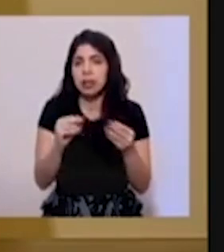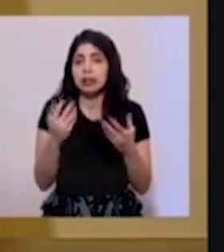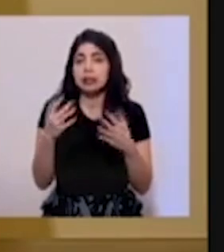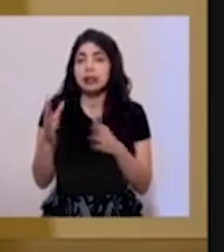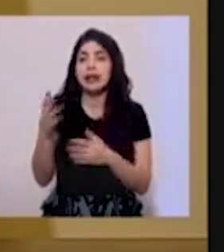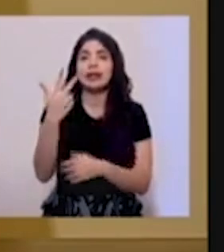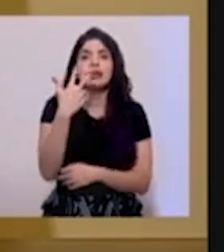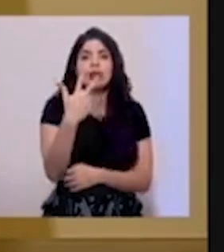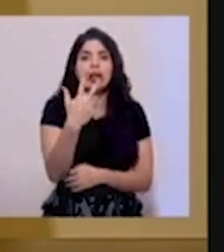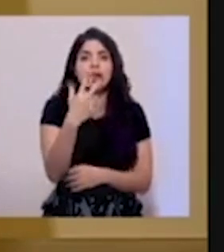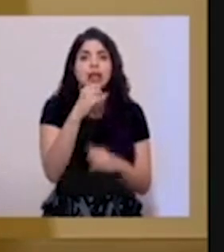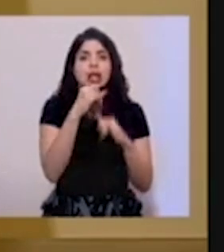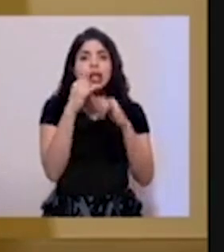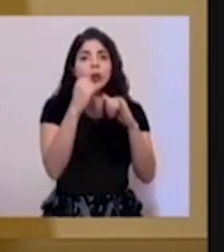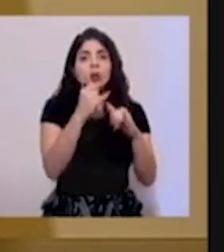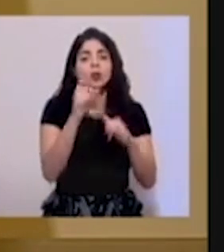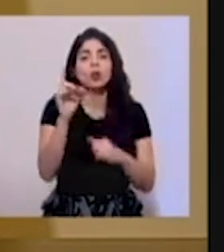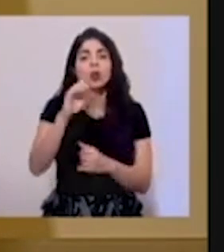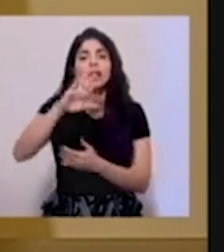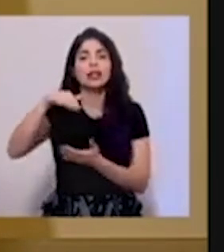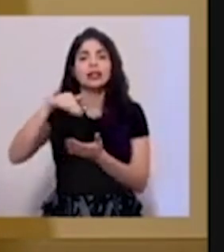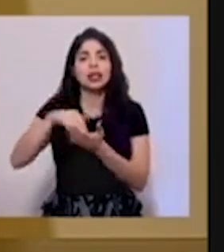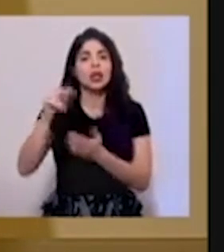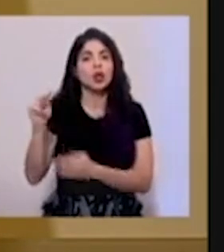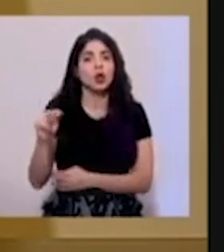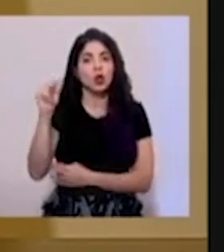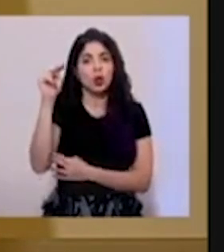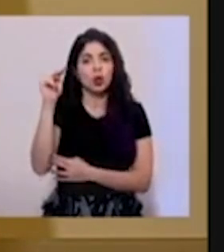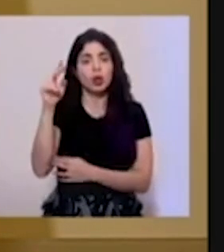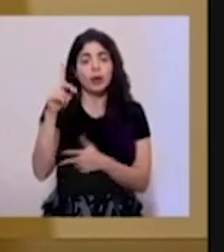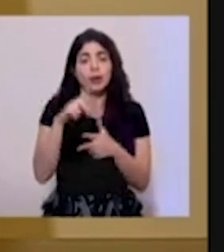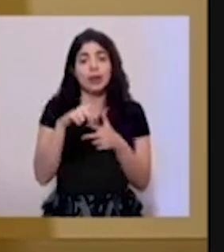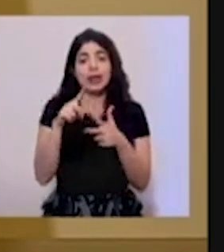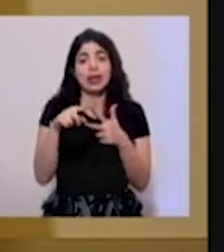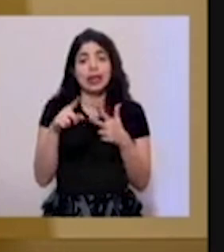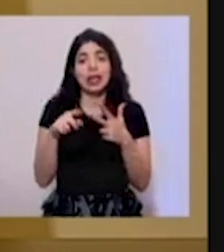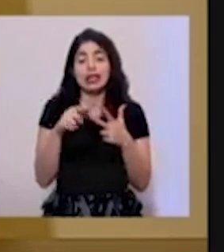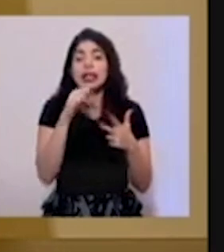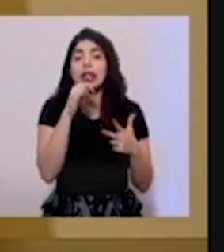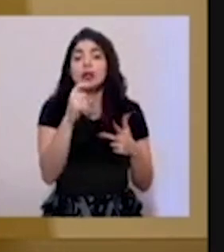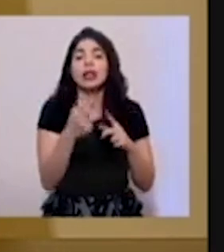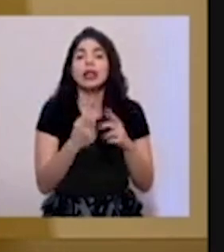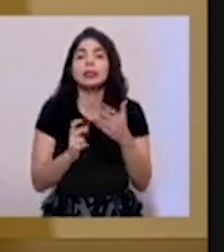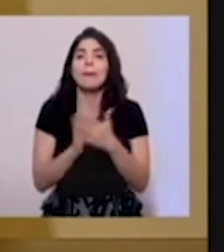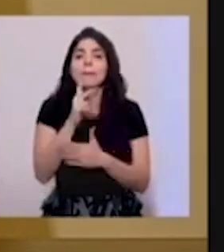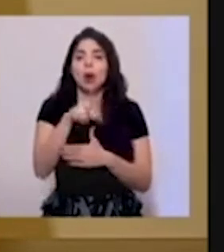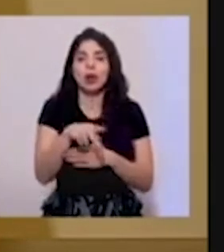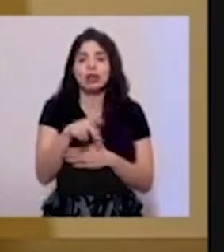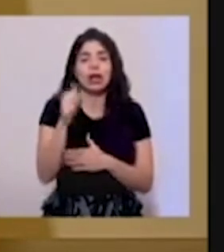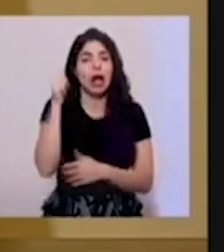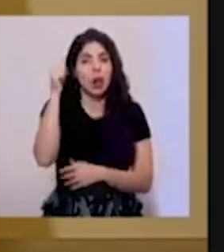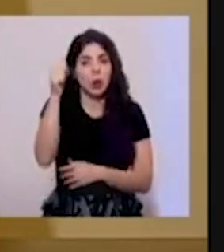recibido tres denuncias en la región central norte. Las tres provienen de PUAS, de Alajuela.